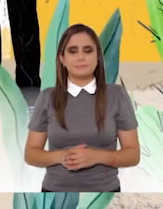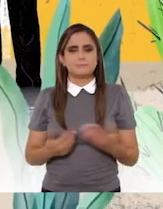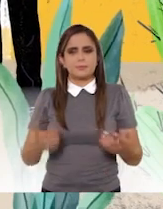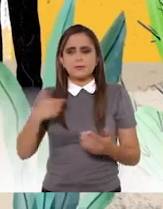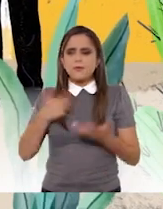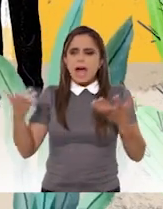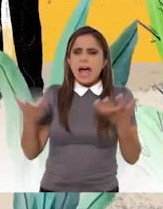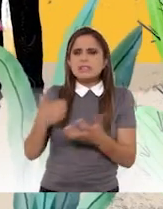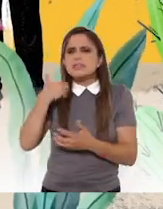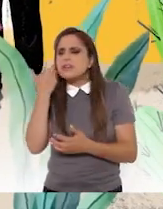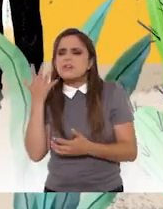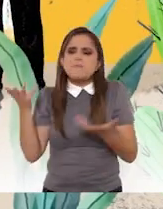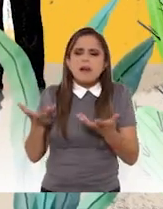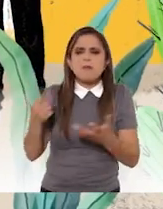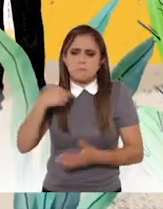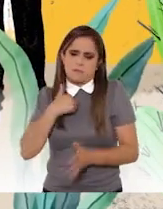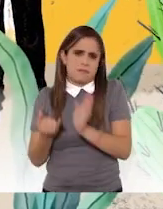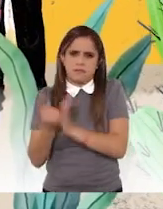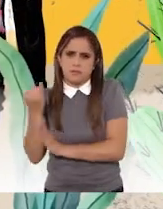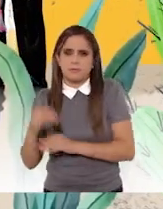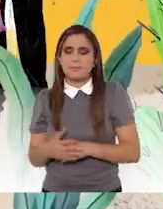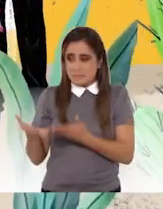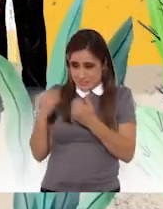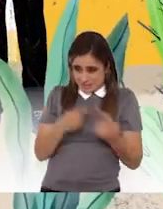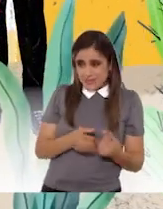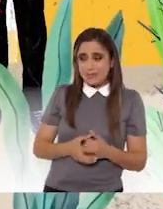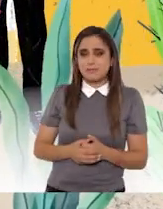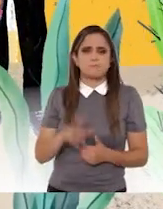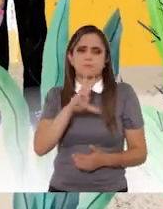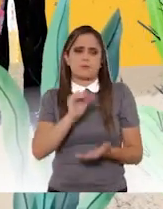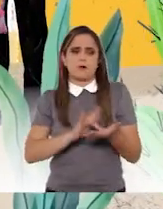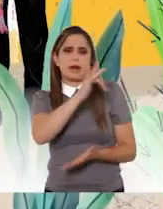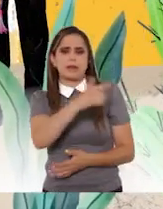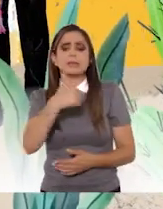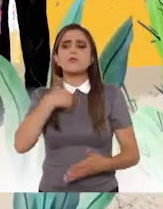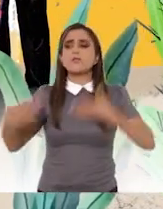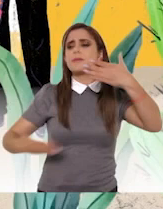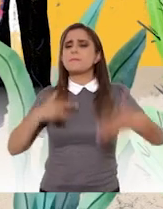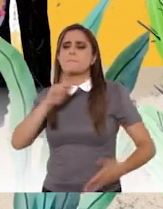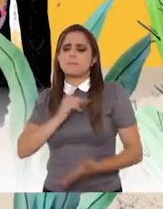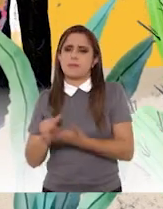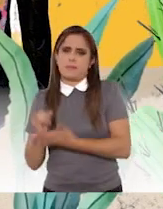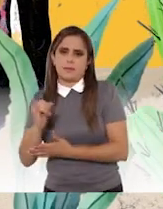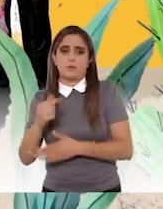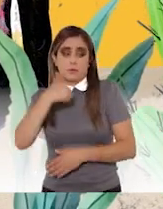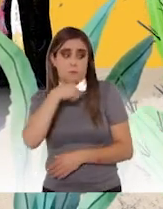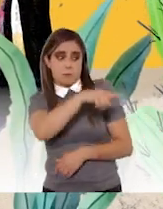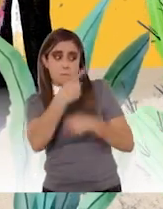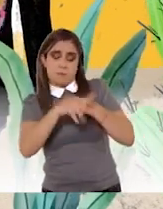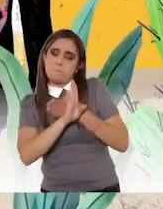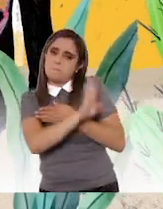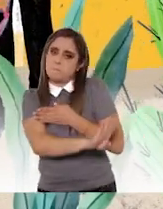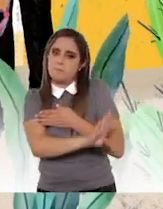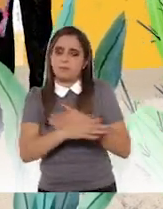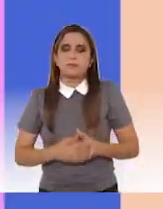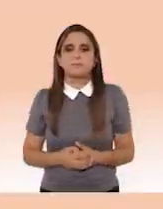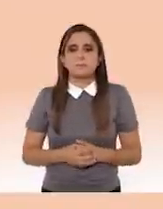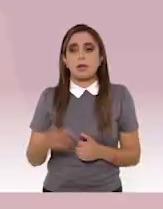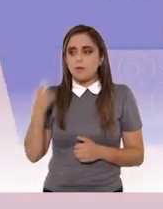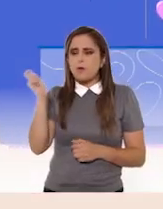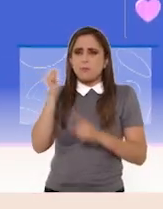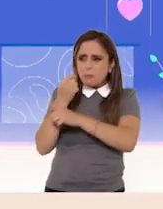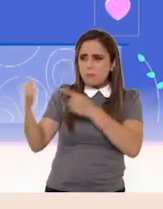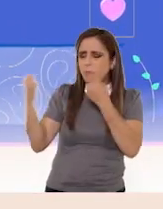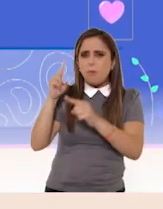Yo decido lo que quiero. ¡Éntrale! No, gracias. Yo decido cómo me divierto. Yo evito riesgos.